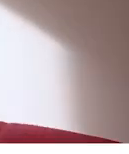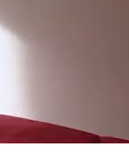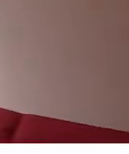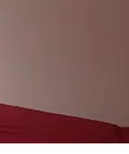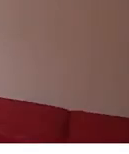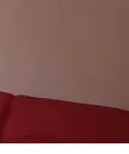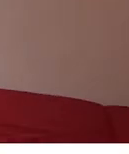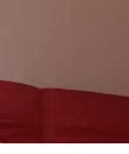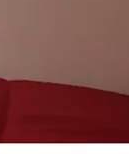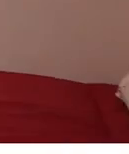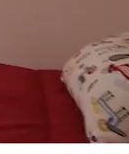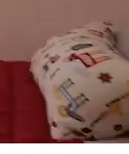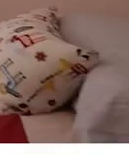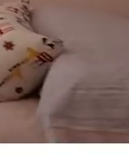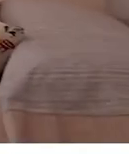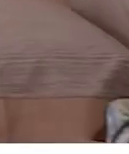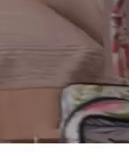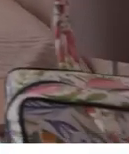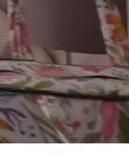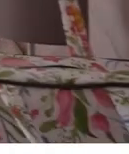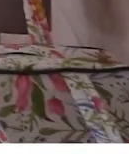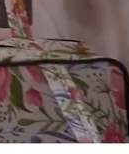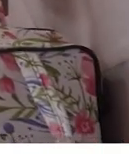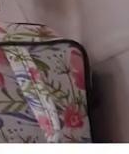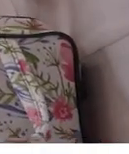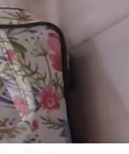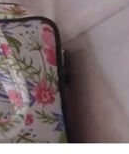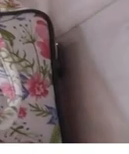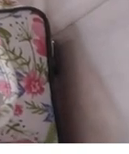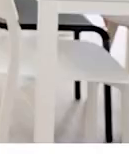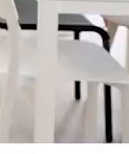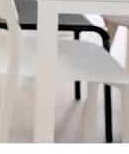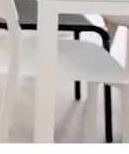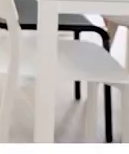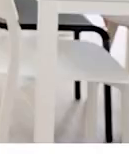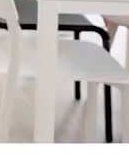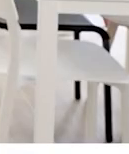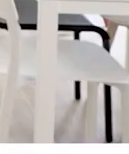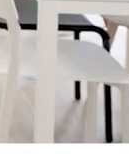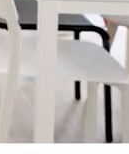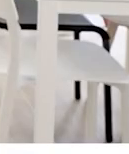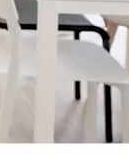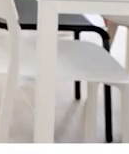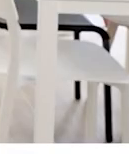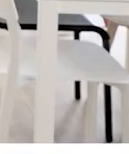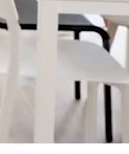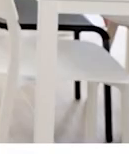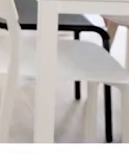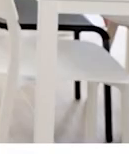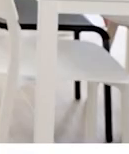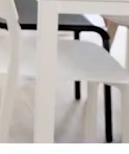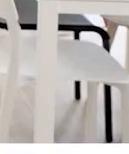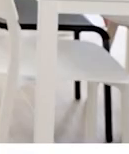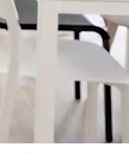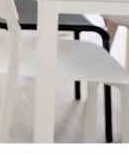El objetivo es conseguir Que nuestros residentes Encuentren un hogar En el que sientan calor familiar Para ello Hemos creado espacios de convivencia Que favorezcan la